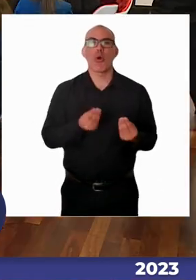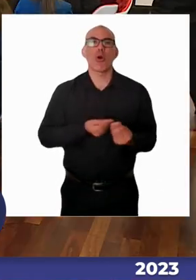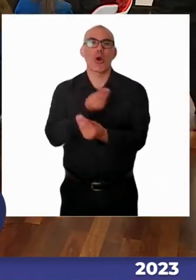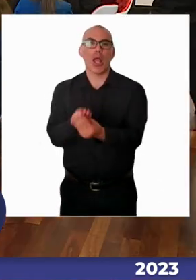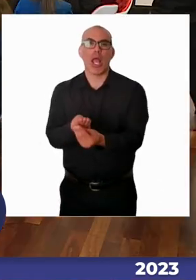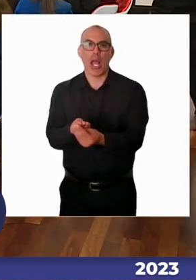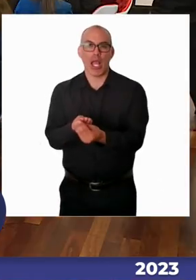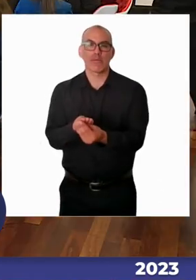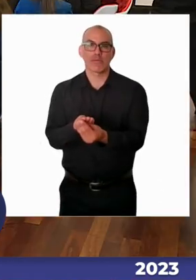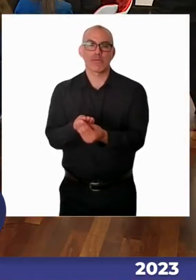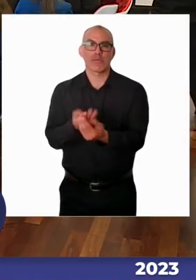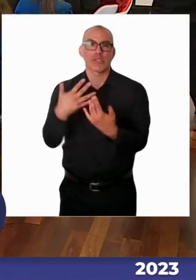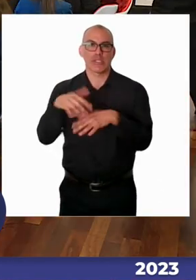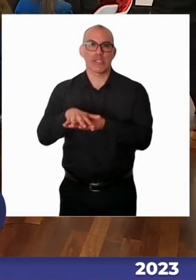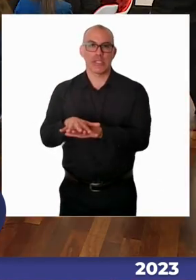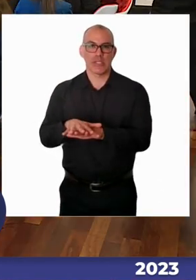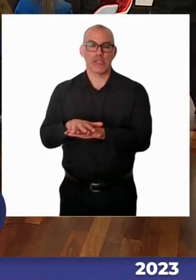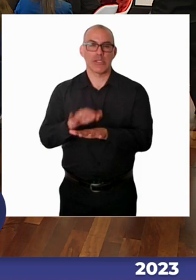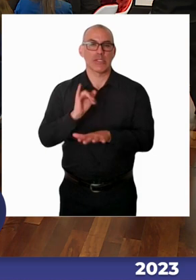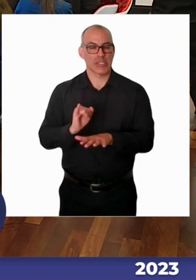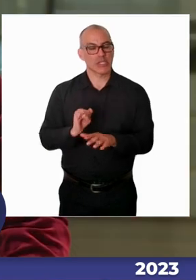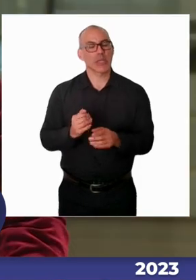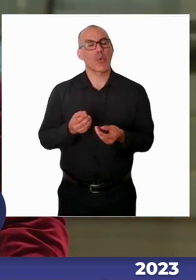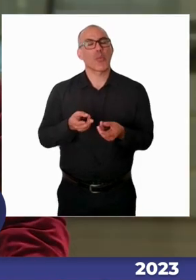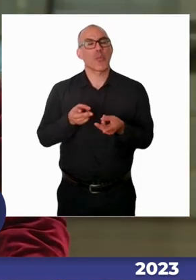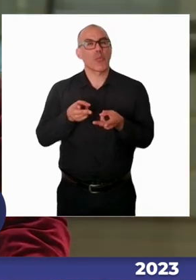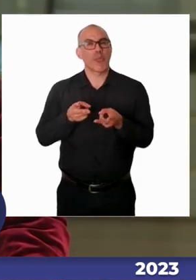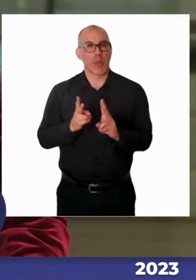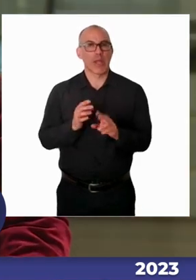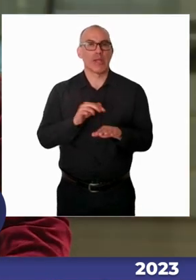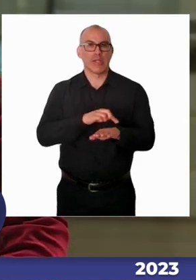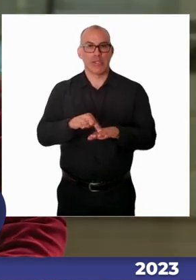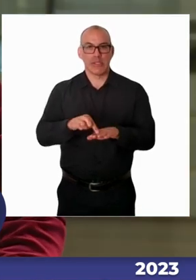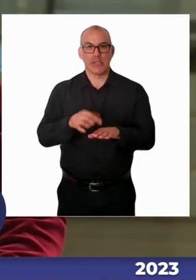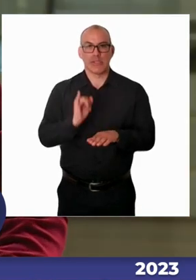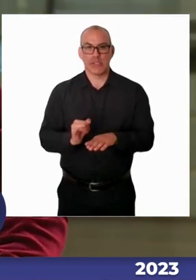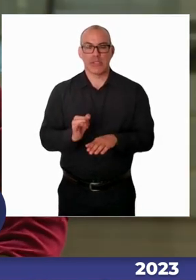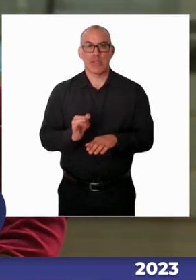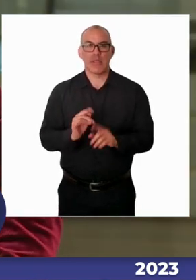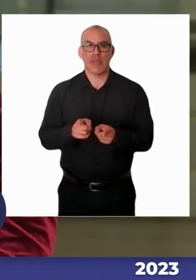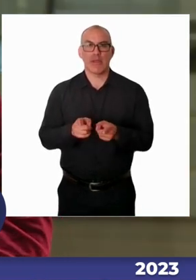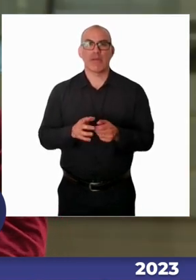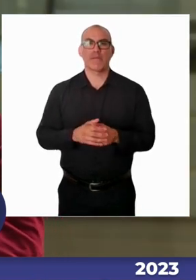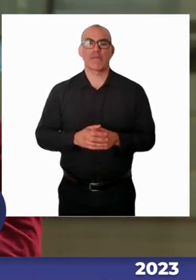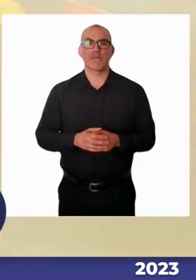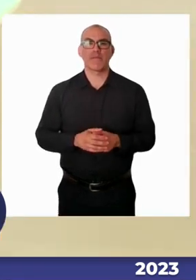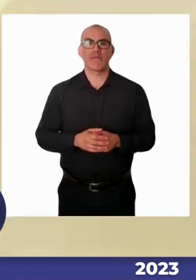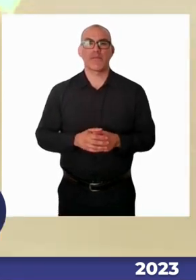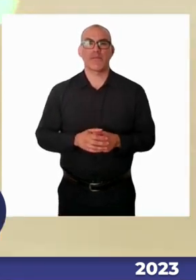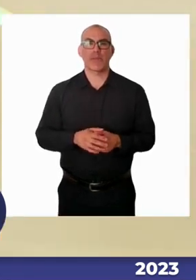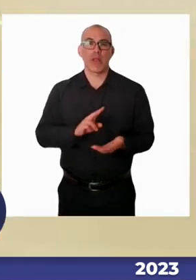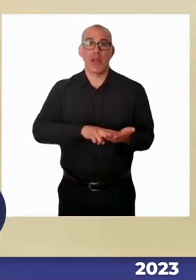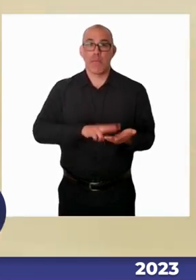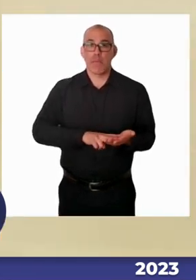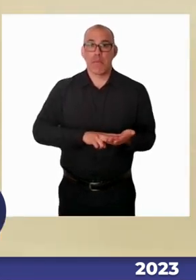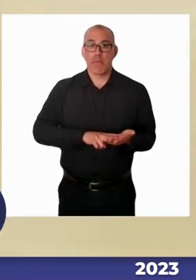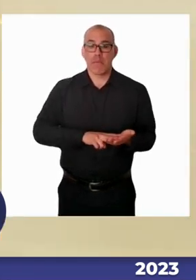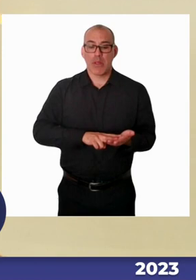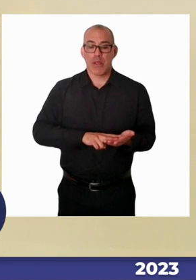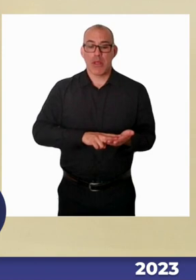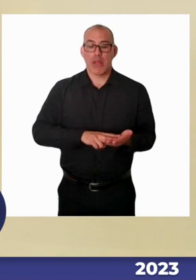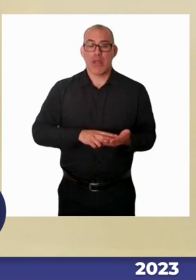hacer autoconciencia, que no se puede decir aún así y todo. Nos faltan los desarmados, ¿verdad? Que siguen